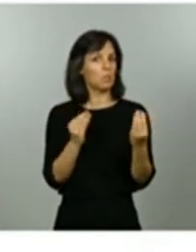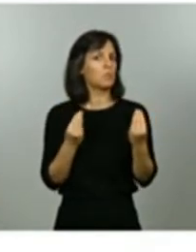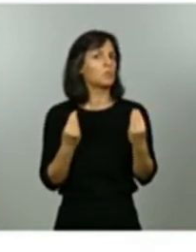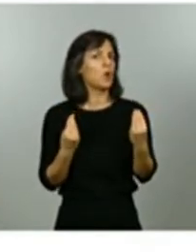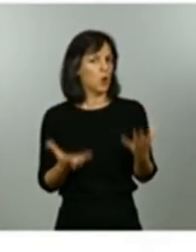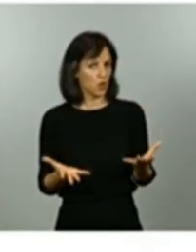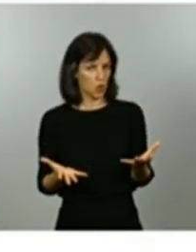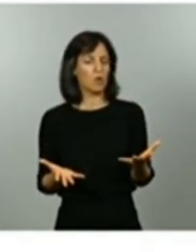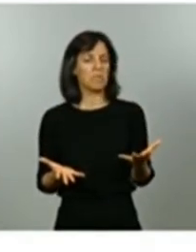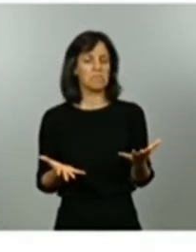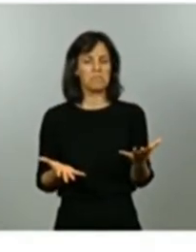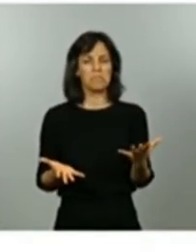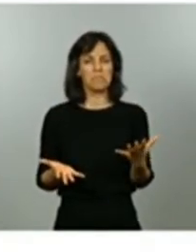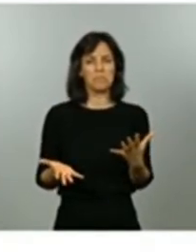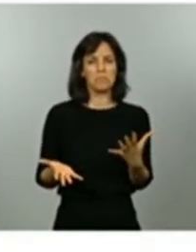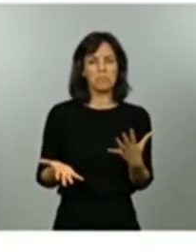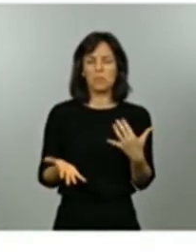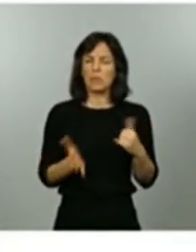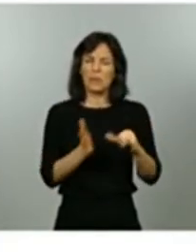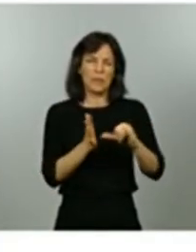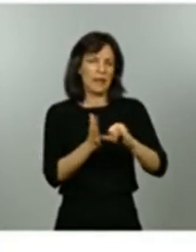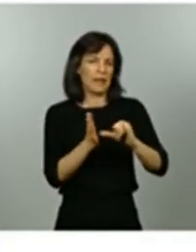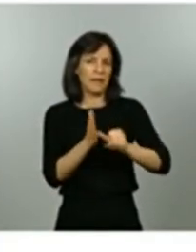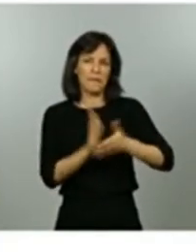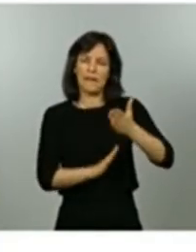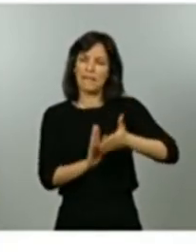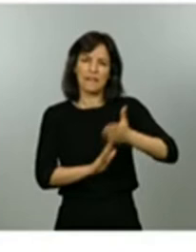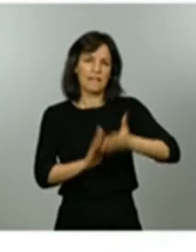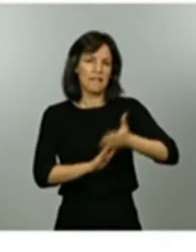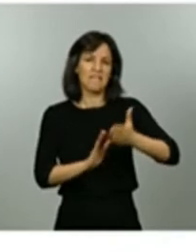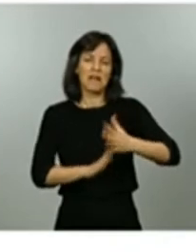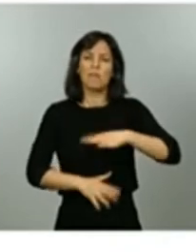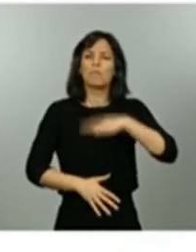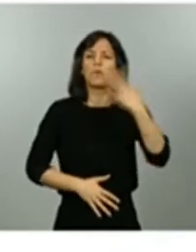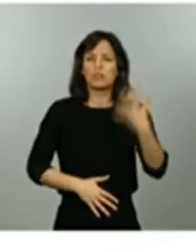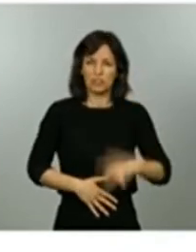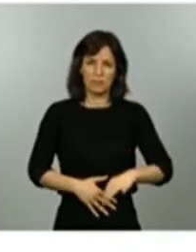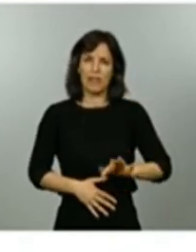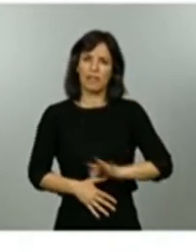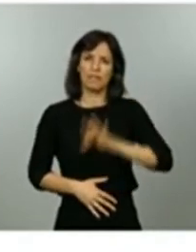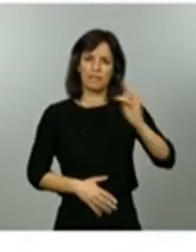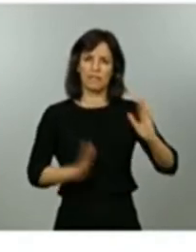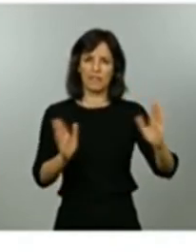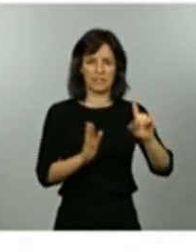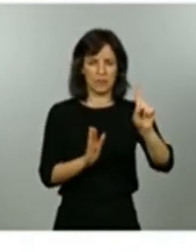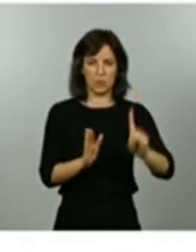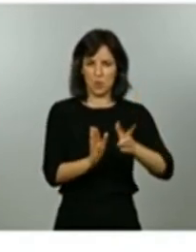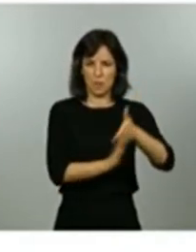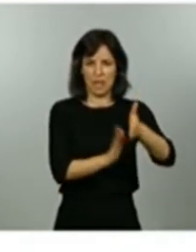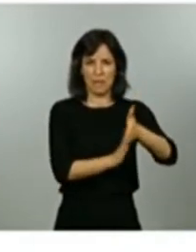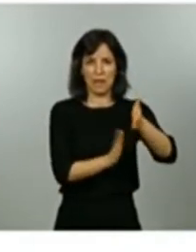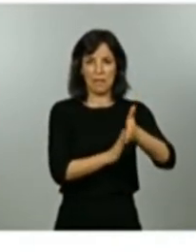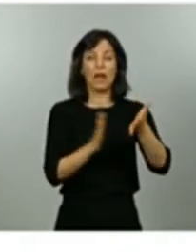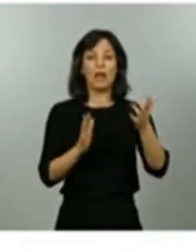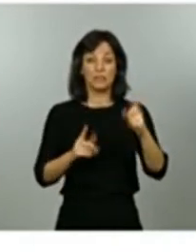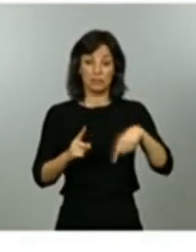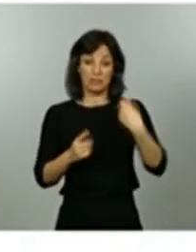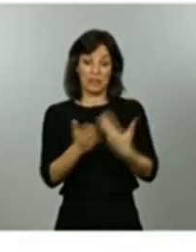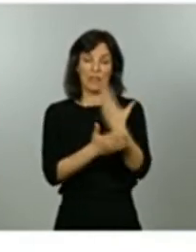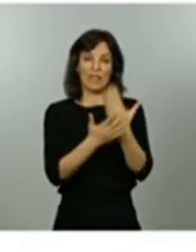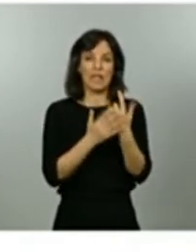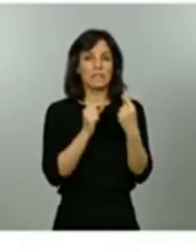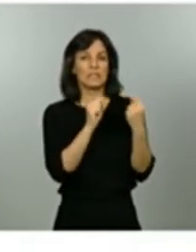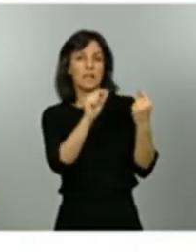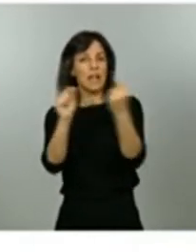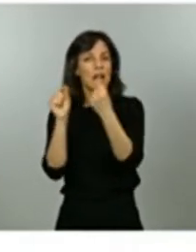disposición están muy cercanas a la posibilidad de pasar a la siguiente fase y por lo tanto se discutirá en los próximos días con la